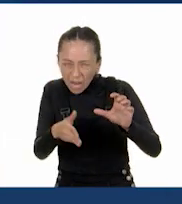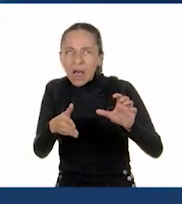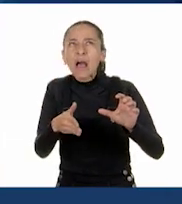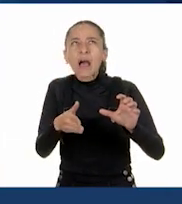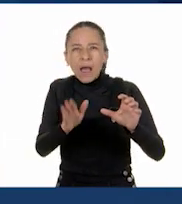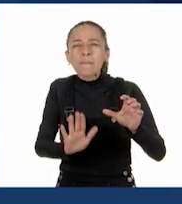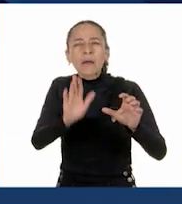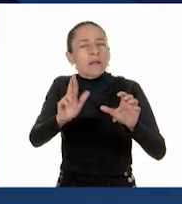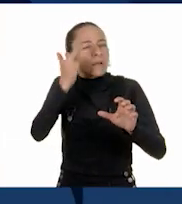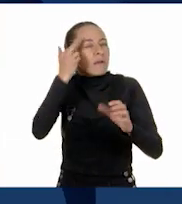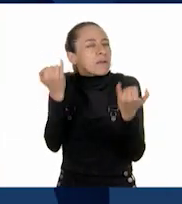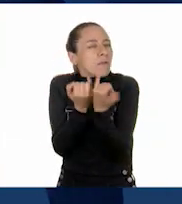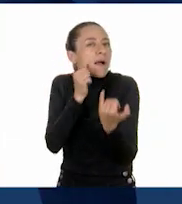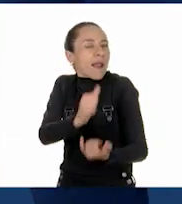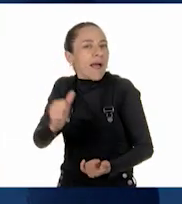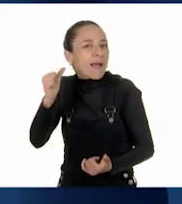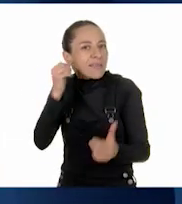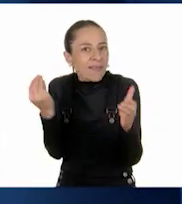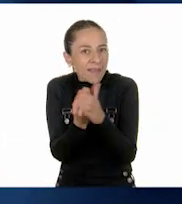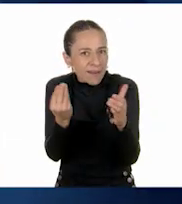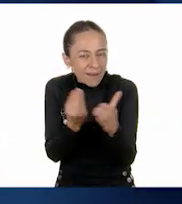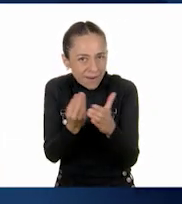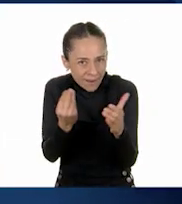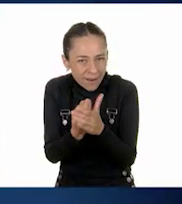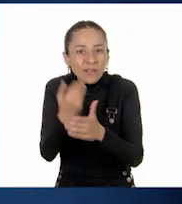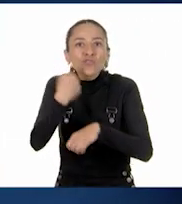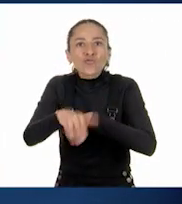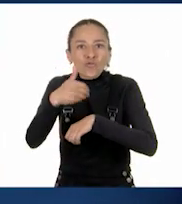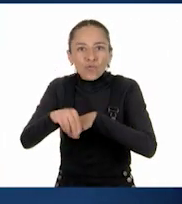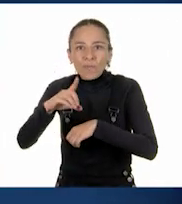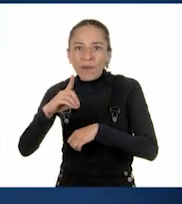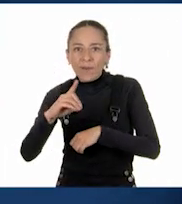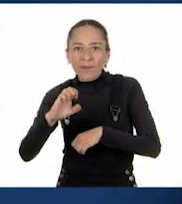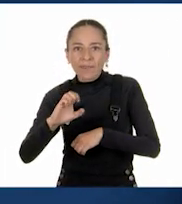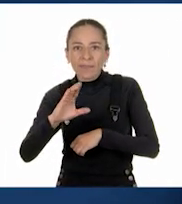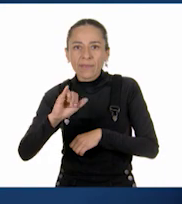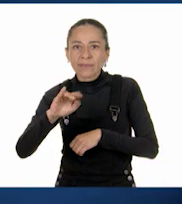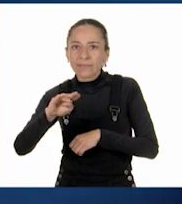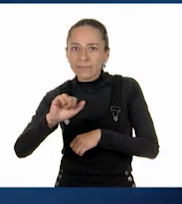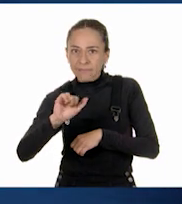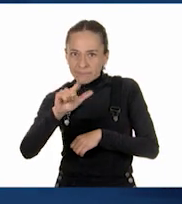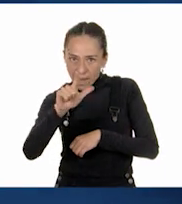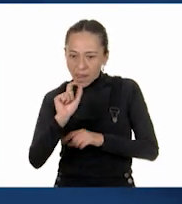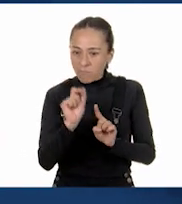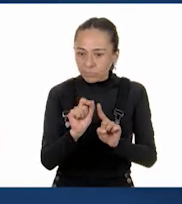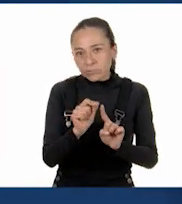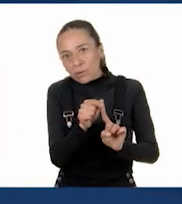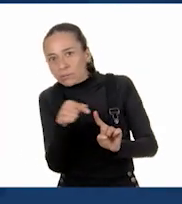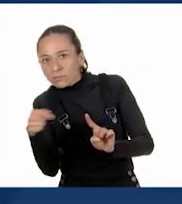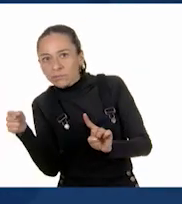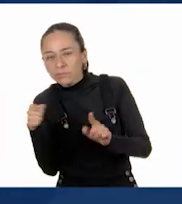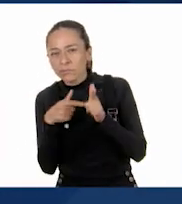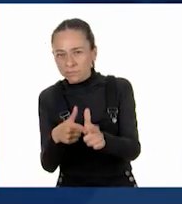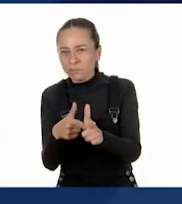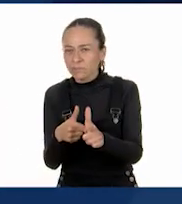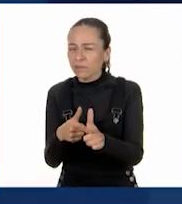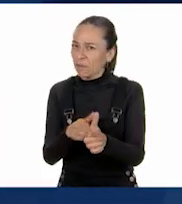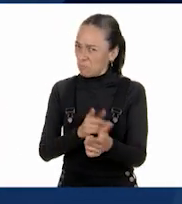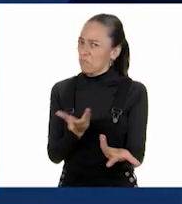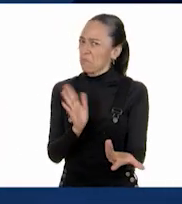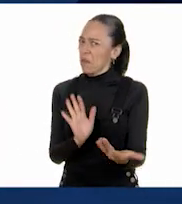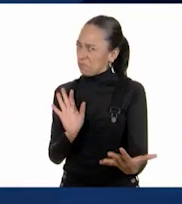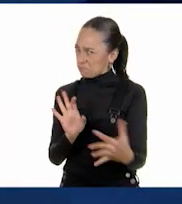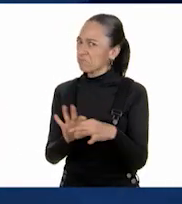hacer lo mismo con este difícil caso. Cuéntanos, ¿cómo? ¿Qué pensaste? Pues que podremos